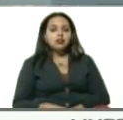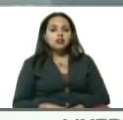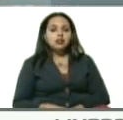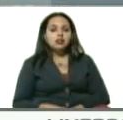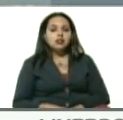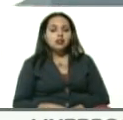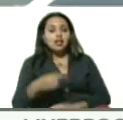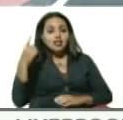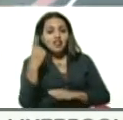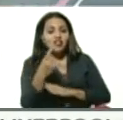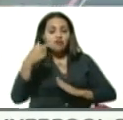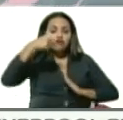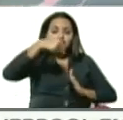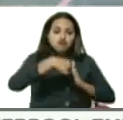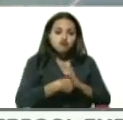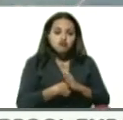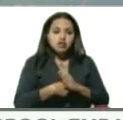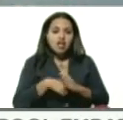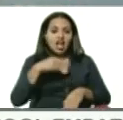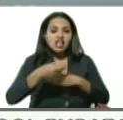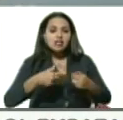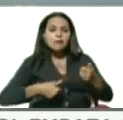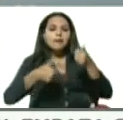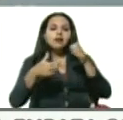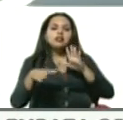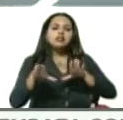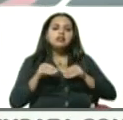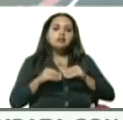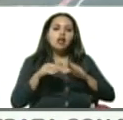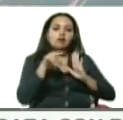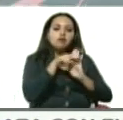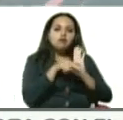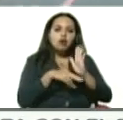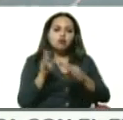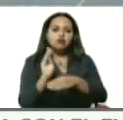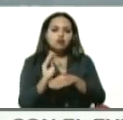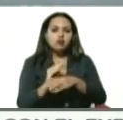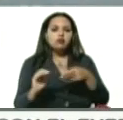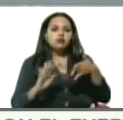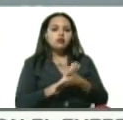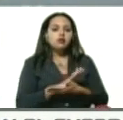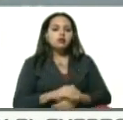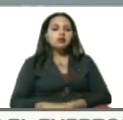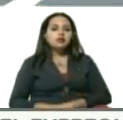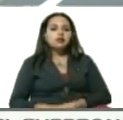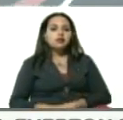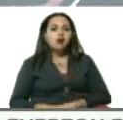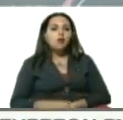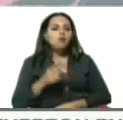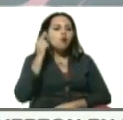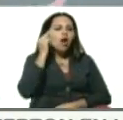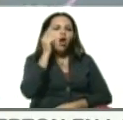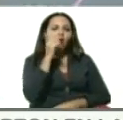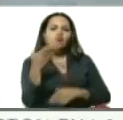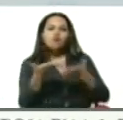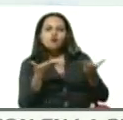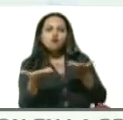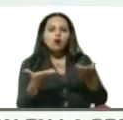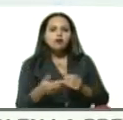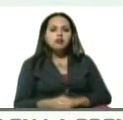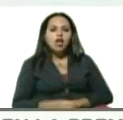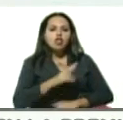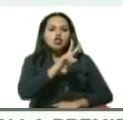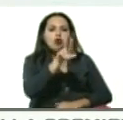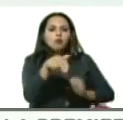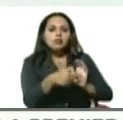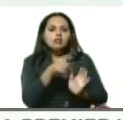profundizar las medidas de protección. En cuanto a la distribución por sexo, 2,252 son